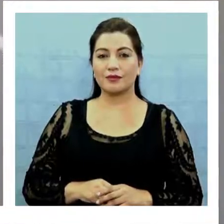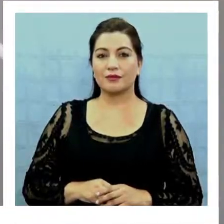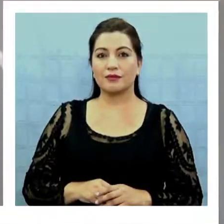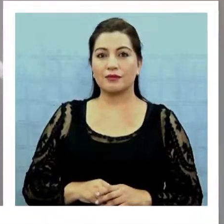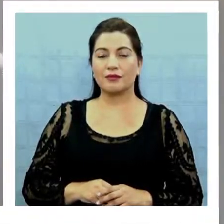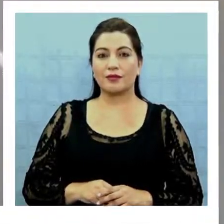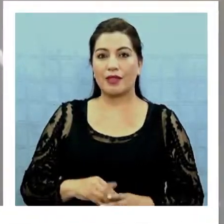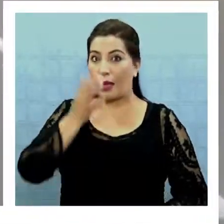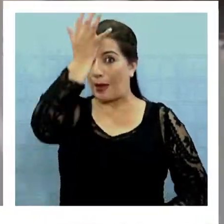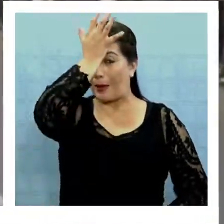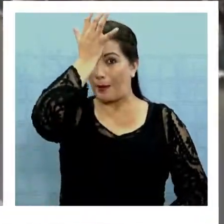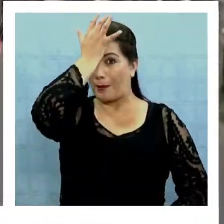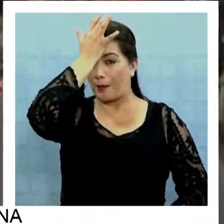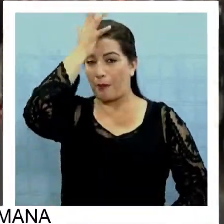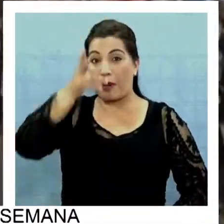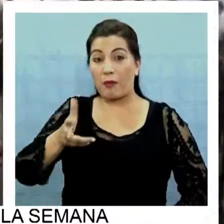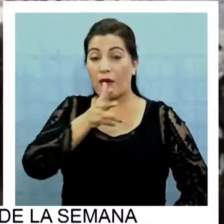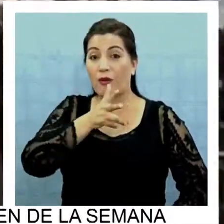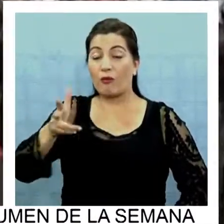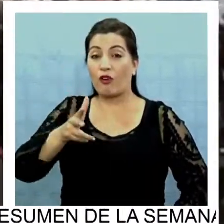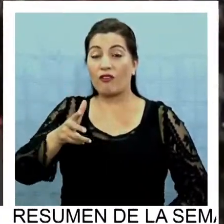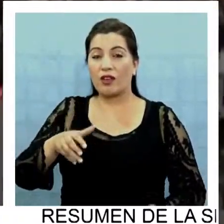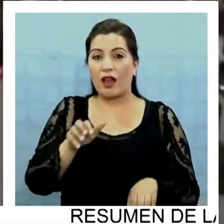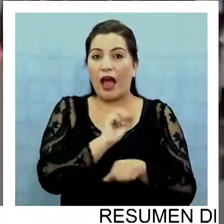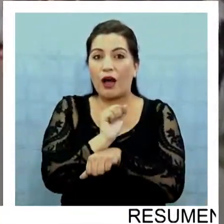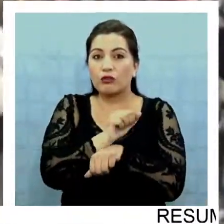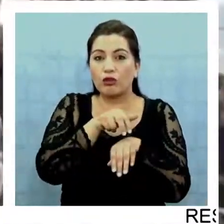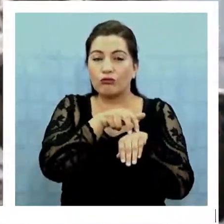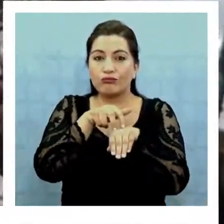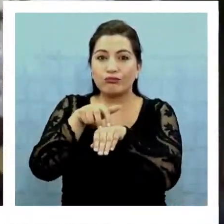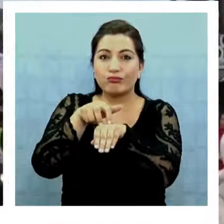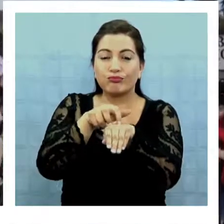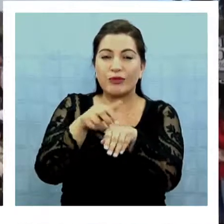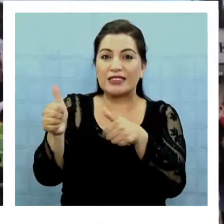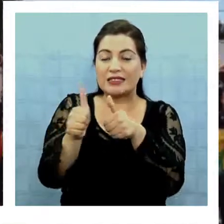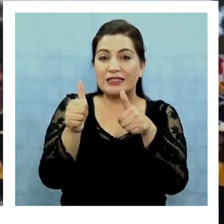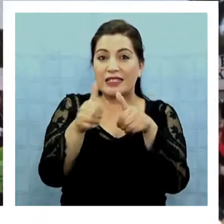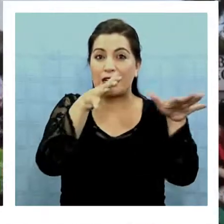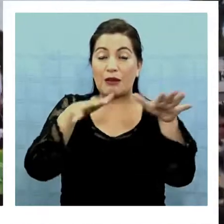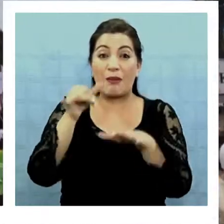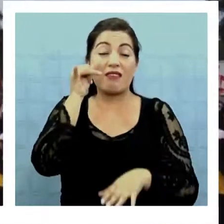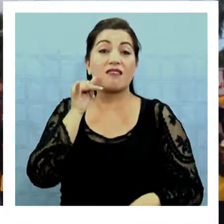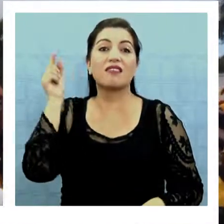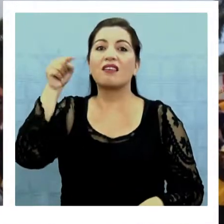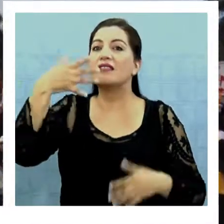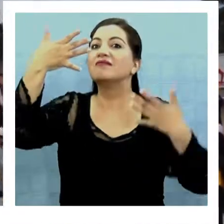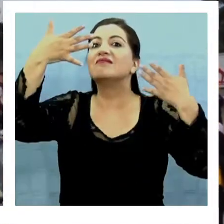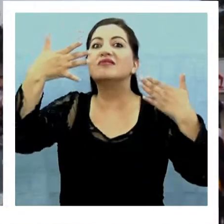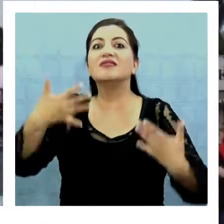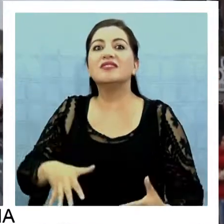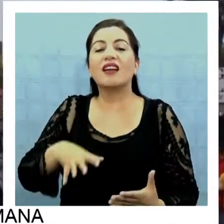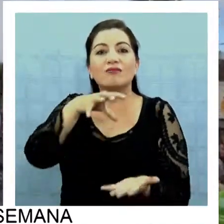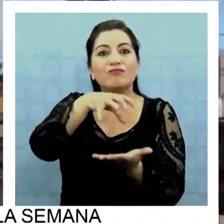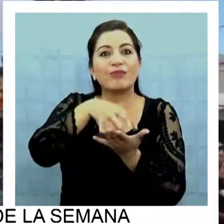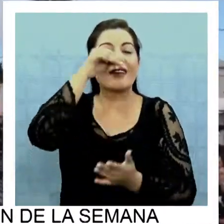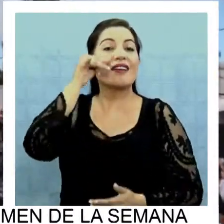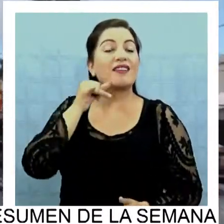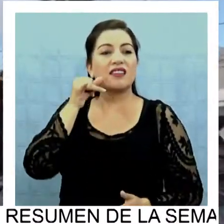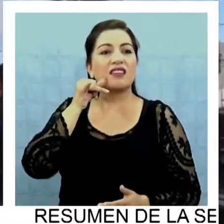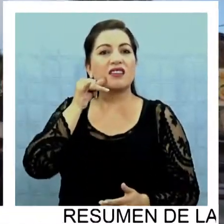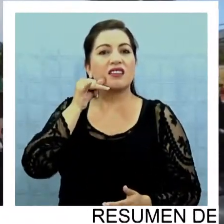El Papa Móvil que transportará al Papa Francisco por la costanera durante su visita a Iquique ya está en la ciudad.